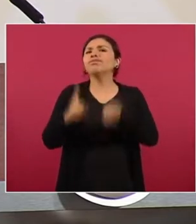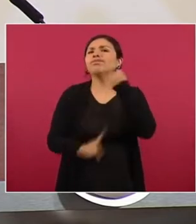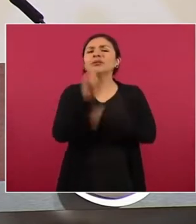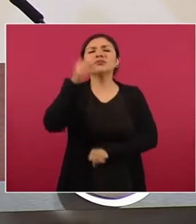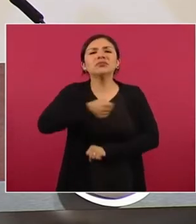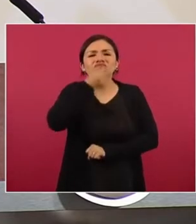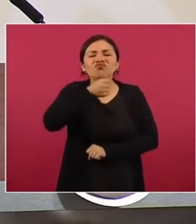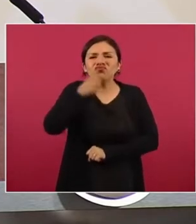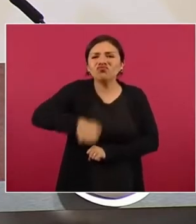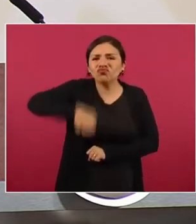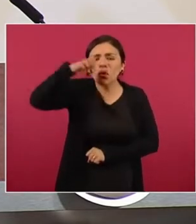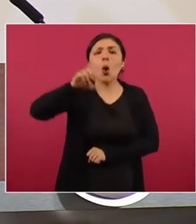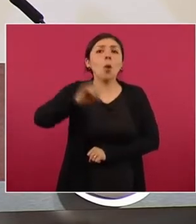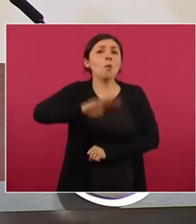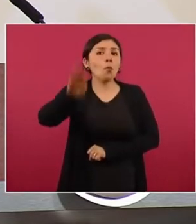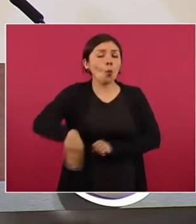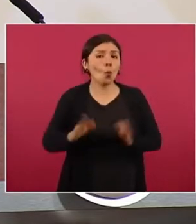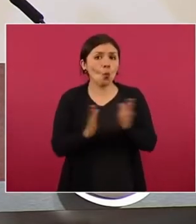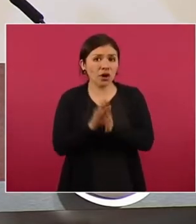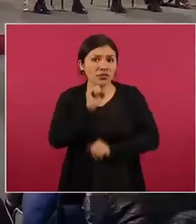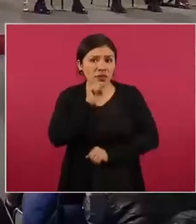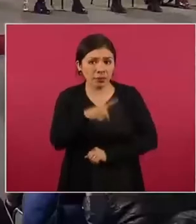vejez e incluso el fallecimiento.